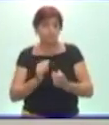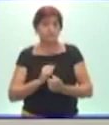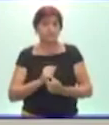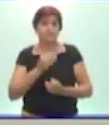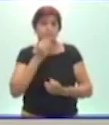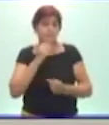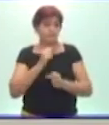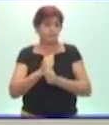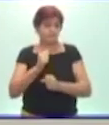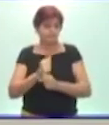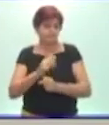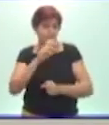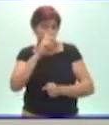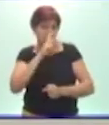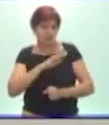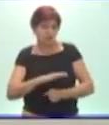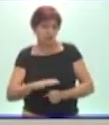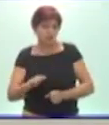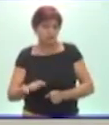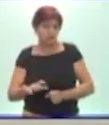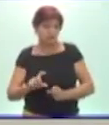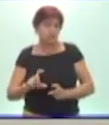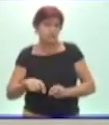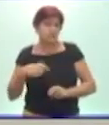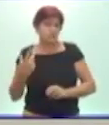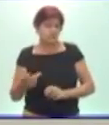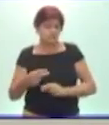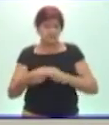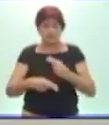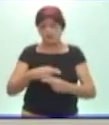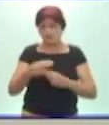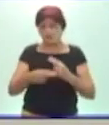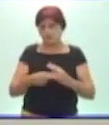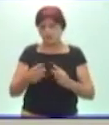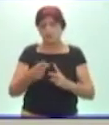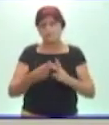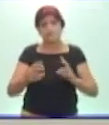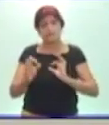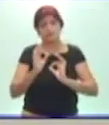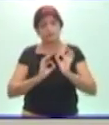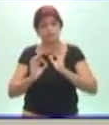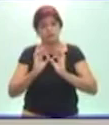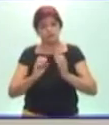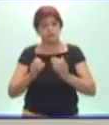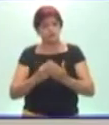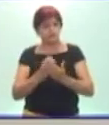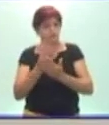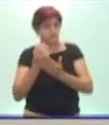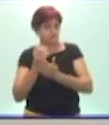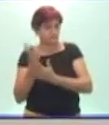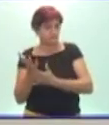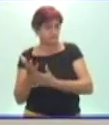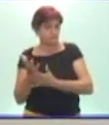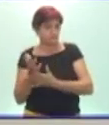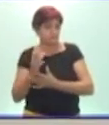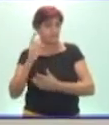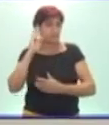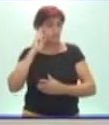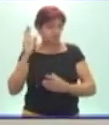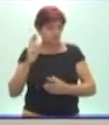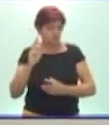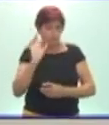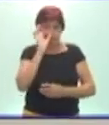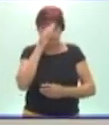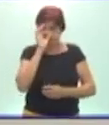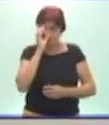trabajar a los niños qué cosas debemos hacer para cuidar las plantas. Recuerde, familia, que en la primera infancia todos